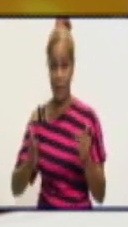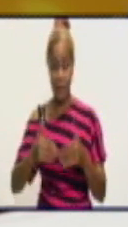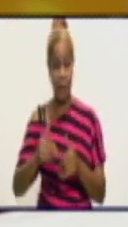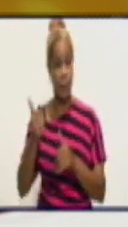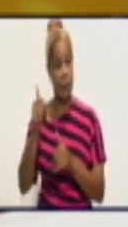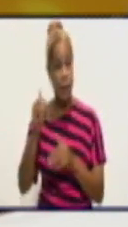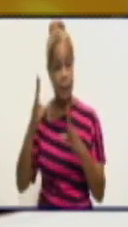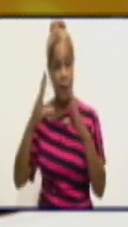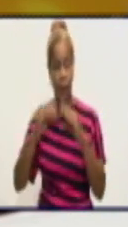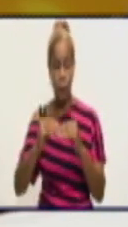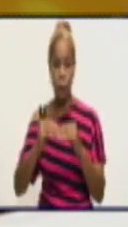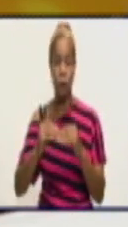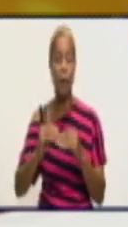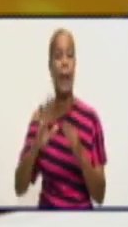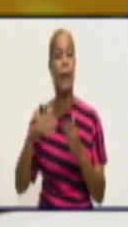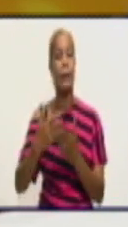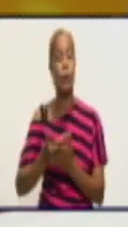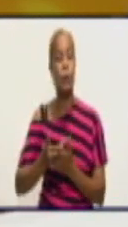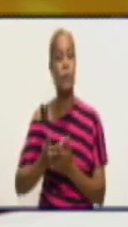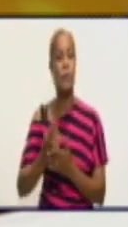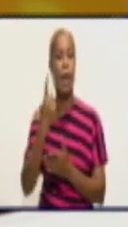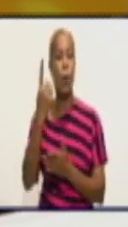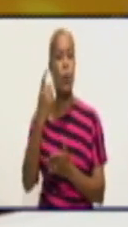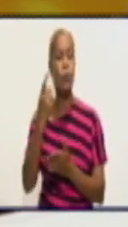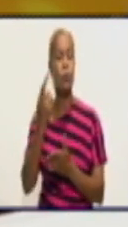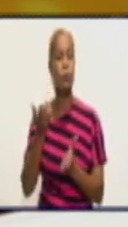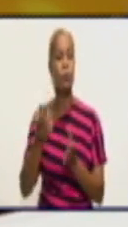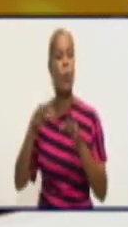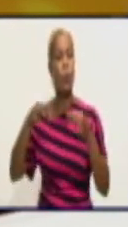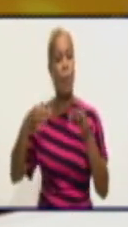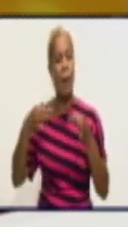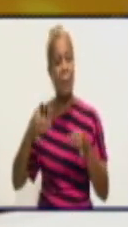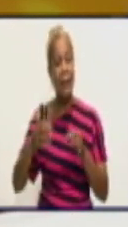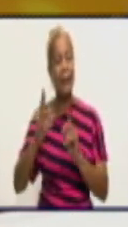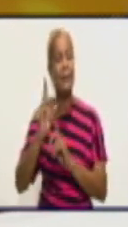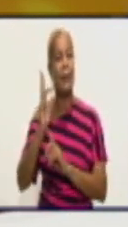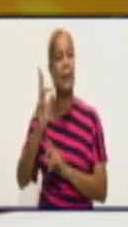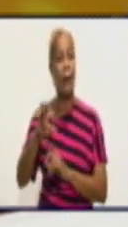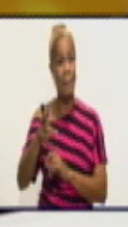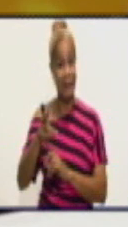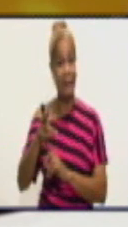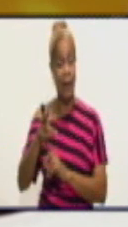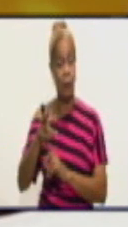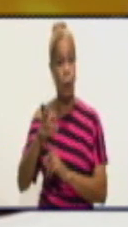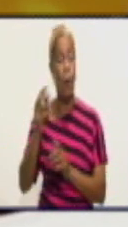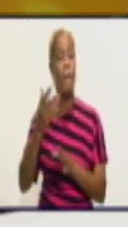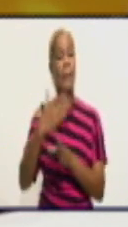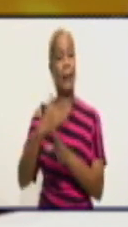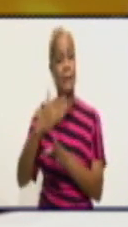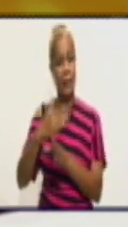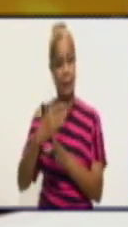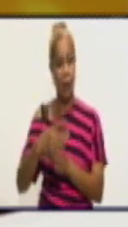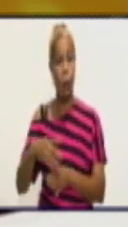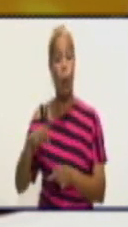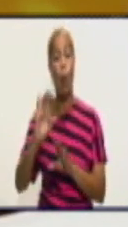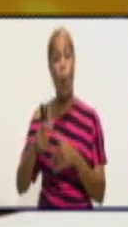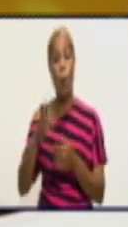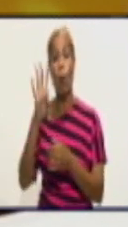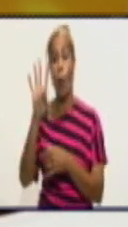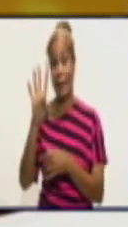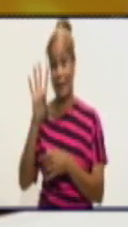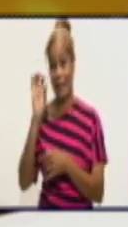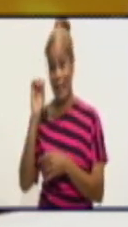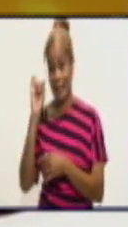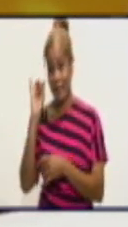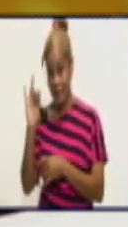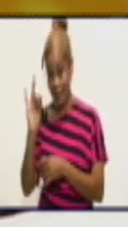noche, una placa que se había mandado para Santiago de Cuba con 47 casos pendientes a confirmar.